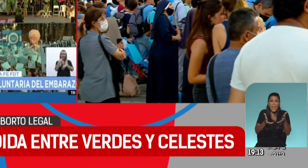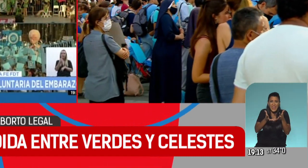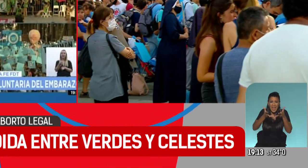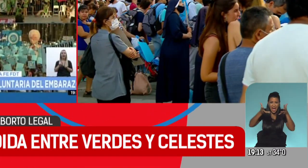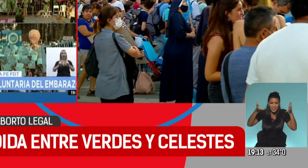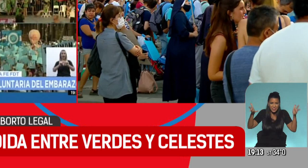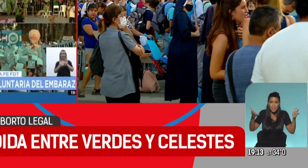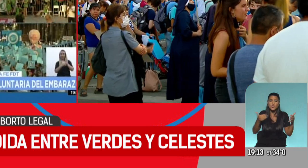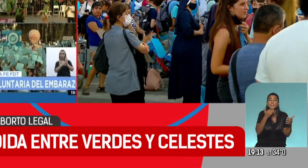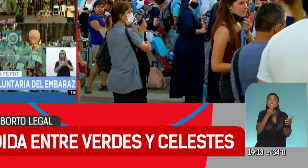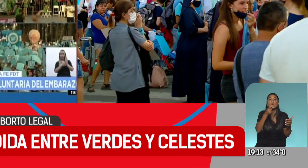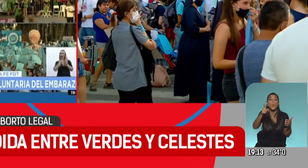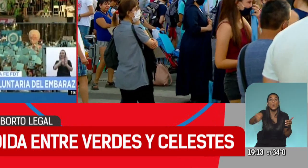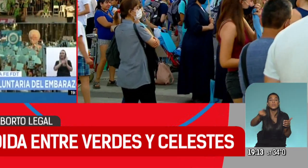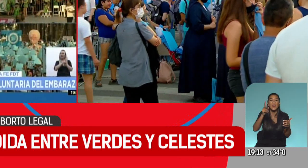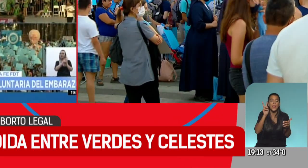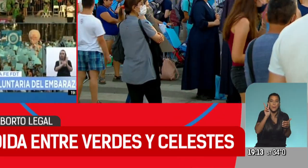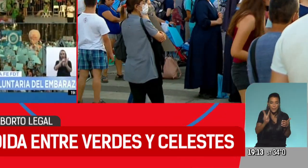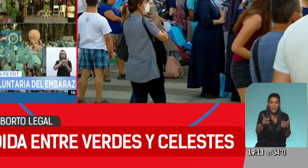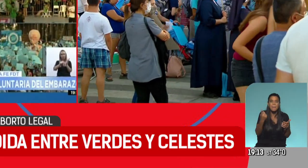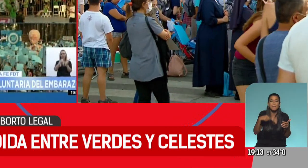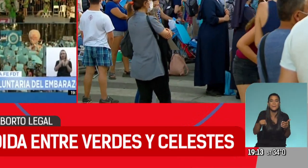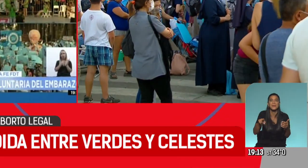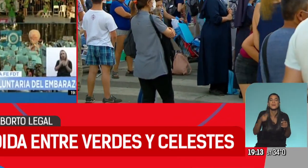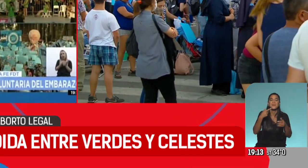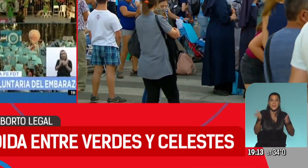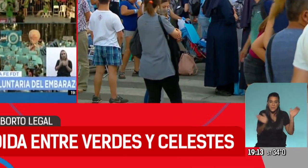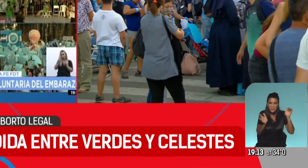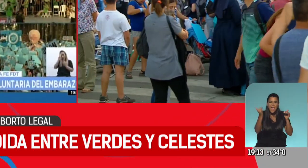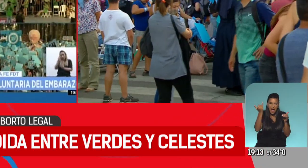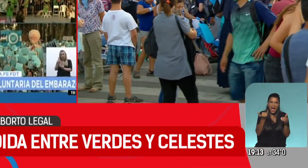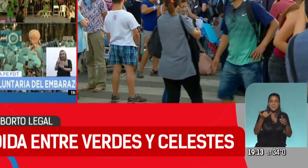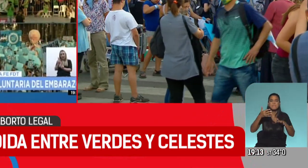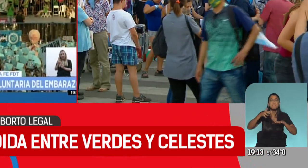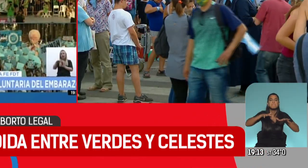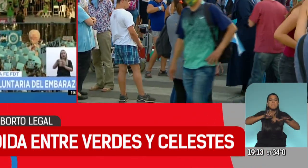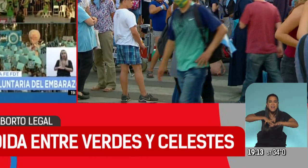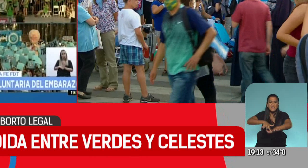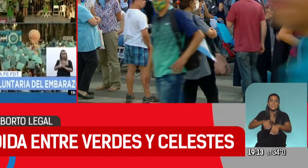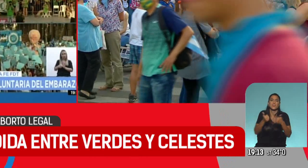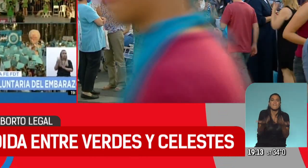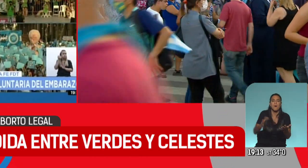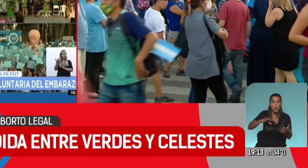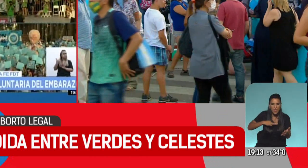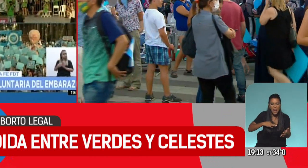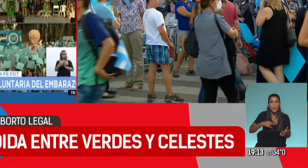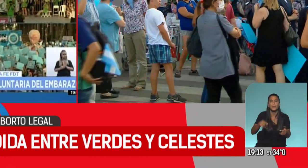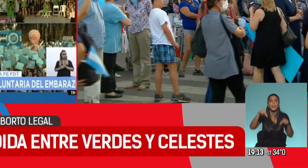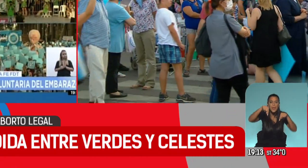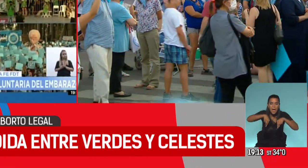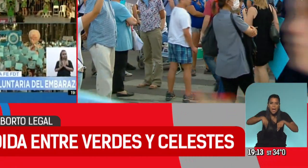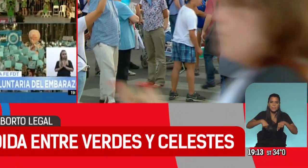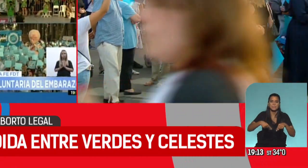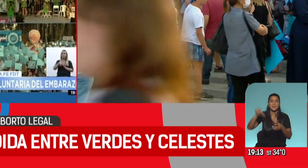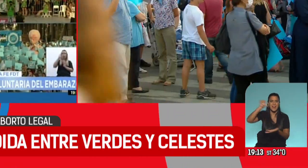por ahí lo pueden ver, pero este bebé que está en todas y cada una de las manifestaciones Provida aquí en nuestro país.